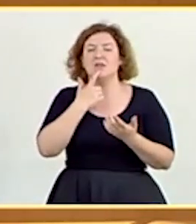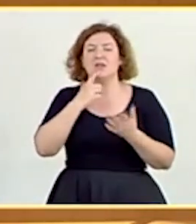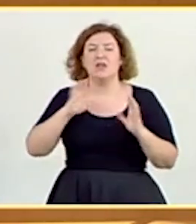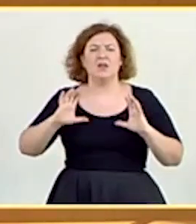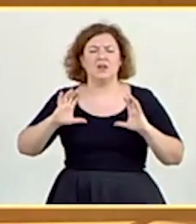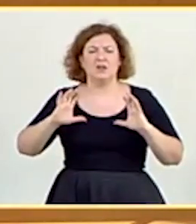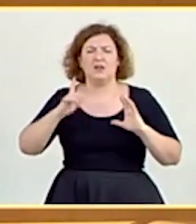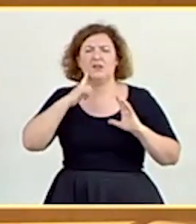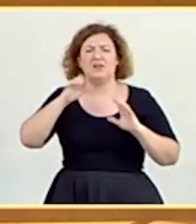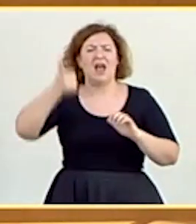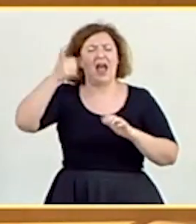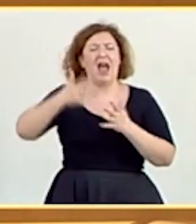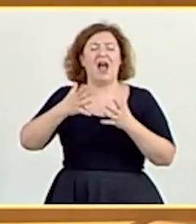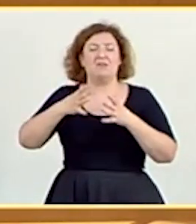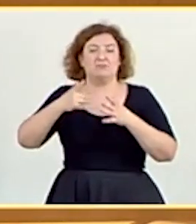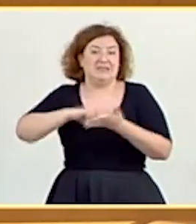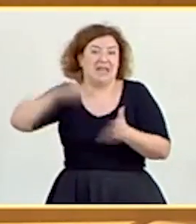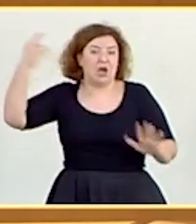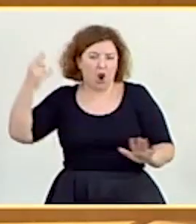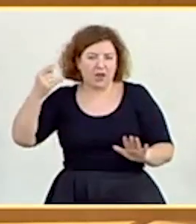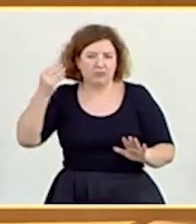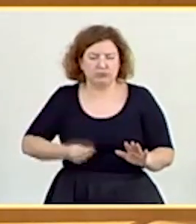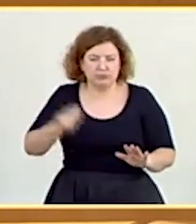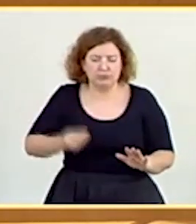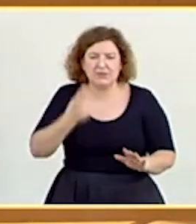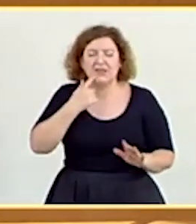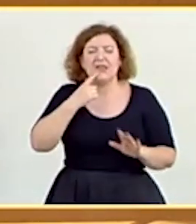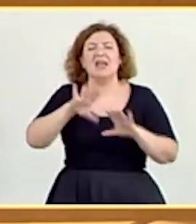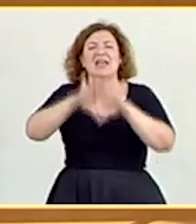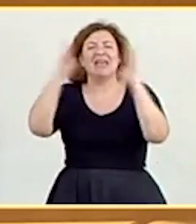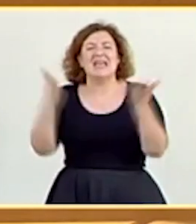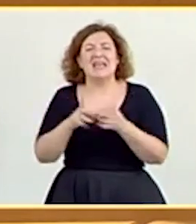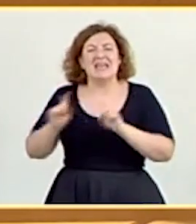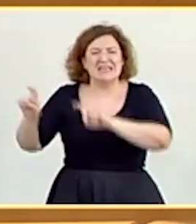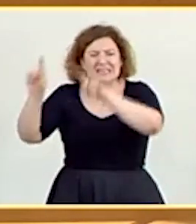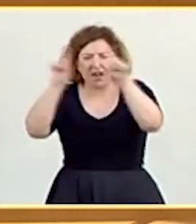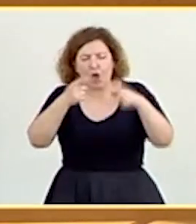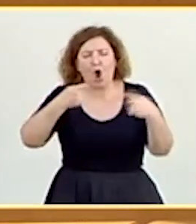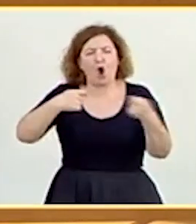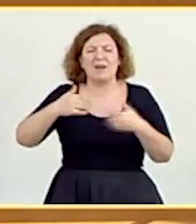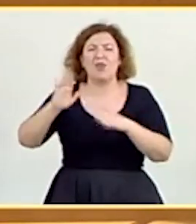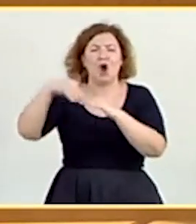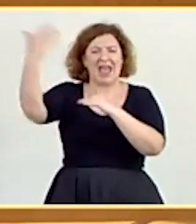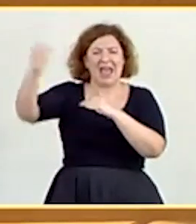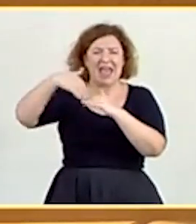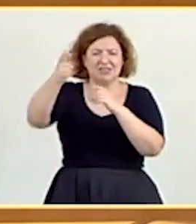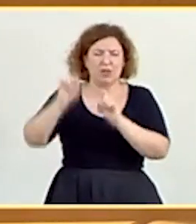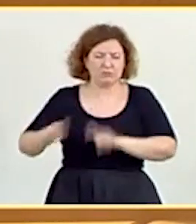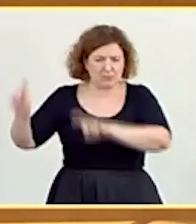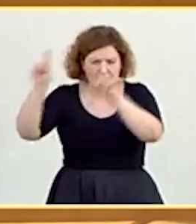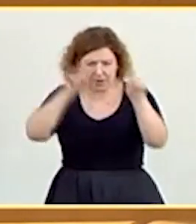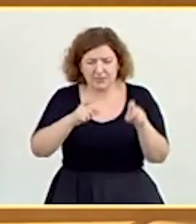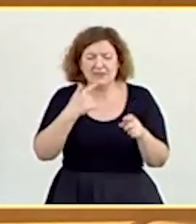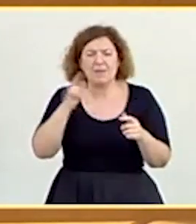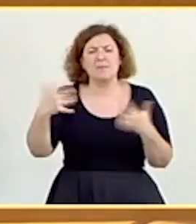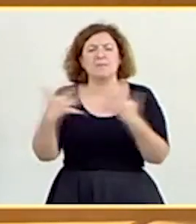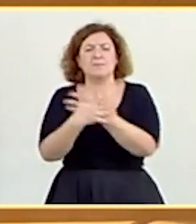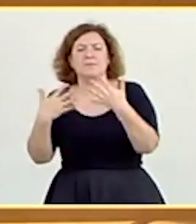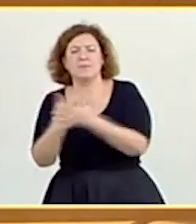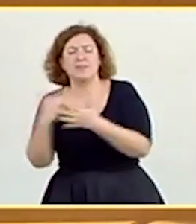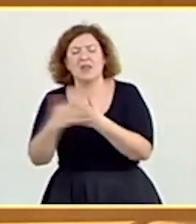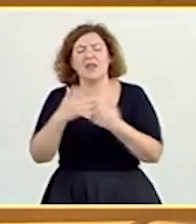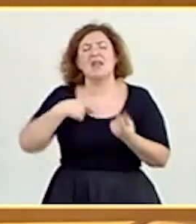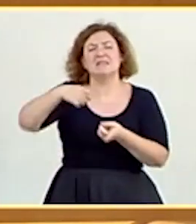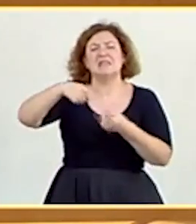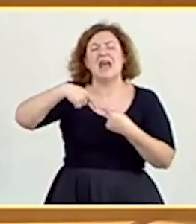tecnología. Un impulso de políticas de inversión, internacionalización y comercio exterior. Impulsar también la intermodalidad de transporte de